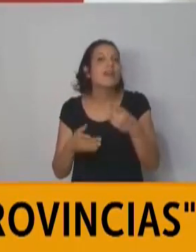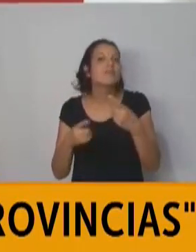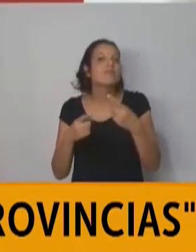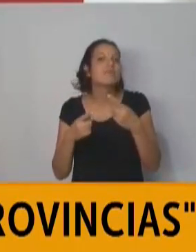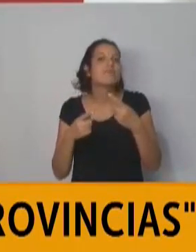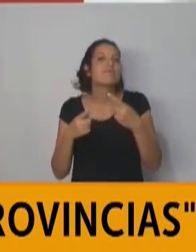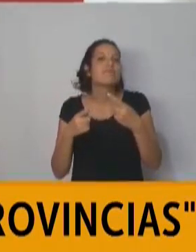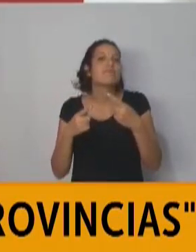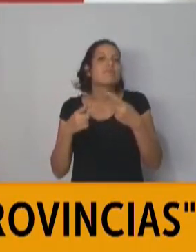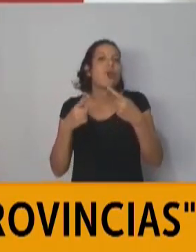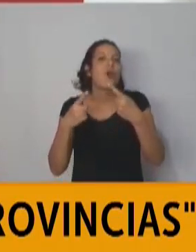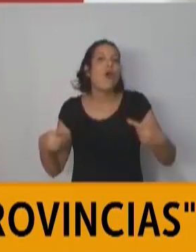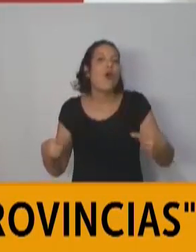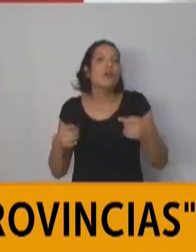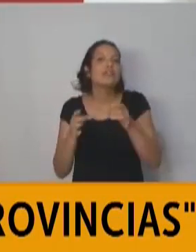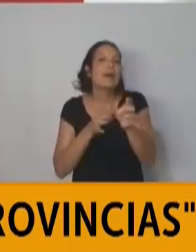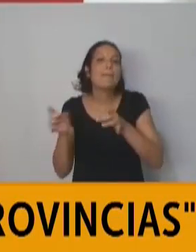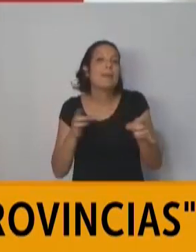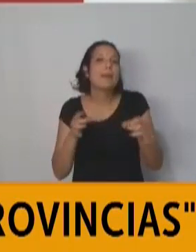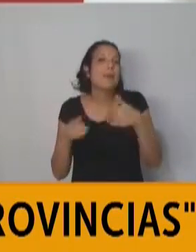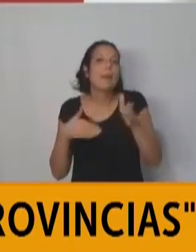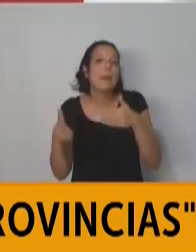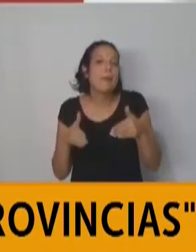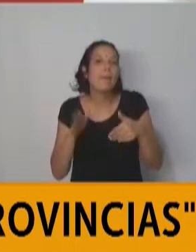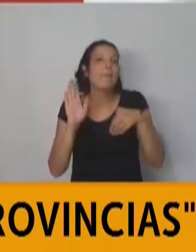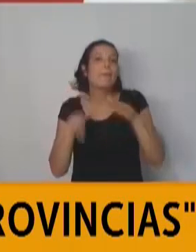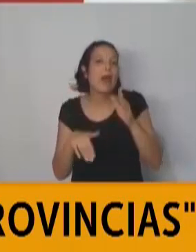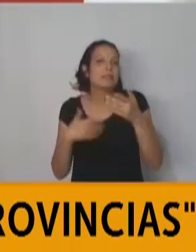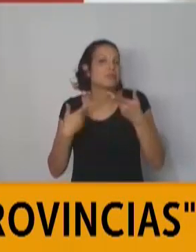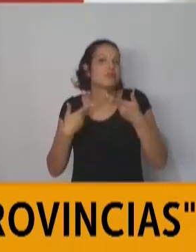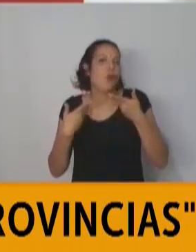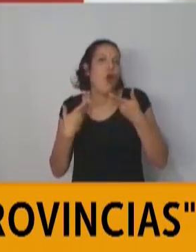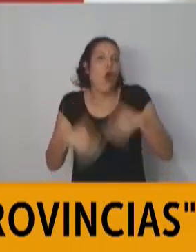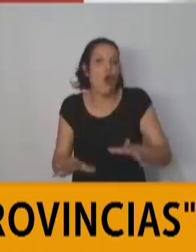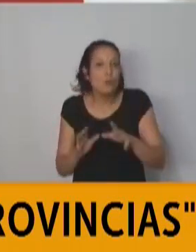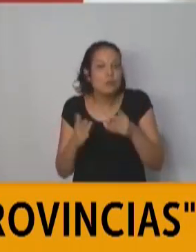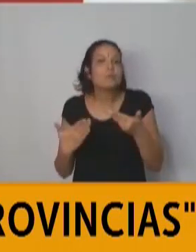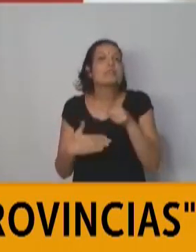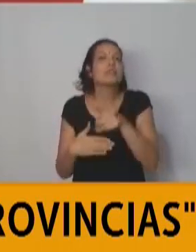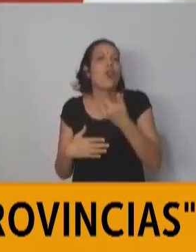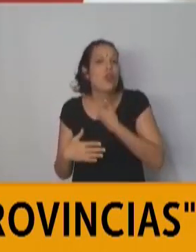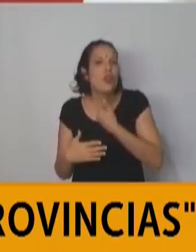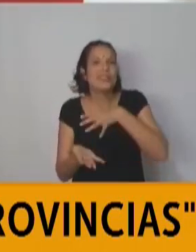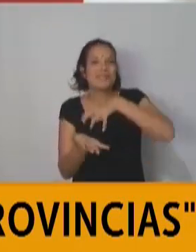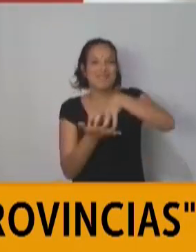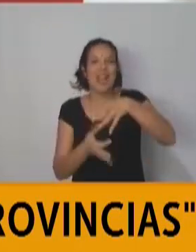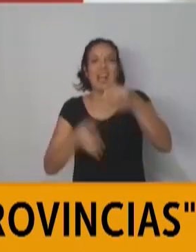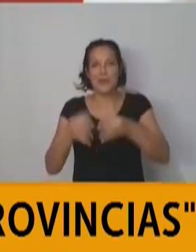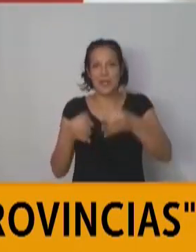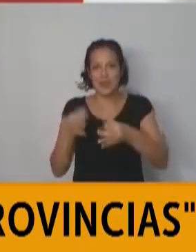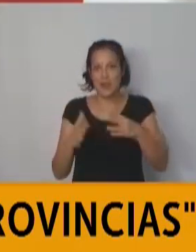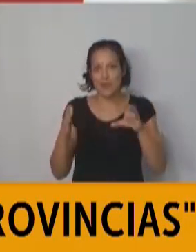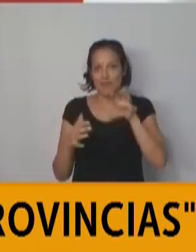los virus más comunes. Eso se hace en el laboratorio central de la provincia.